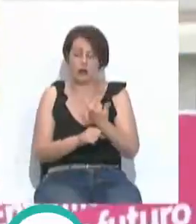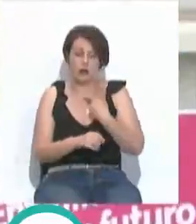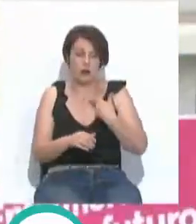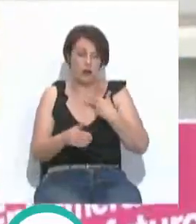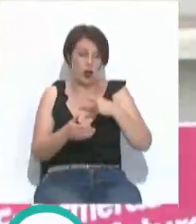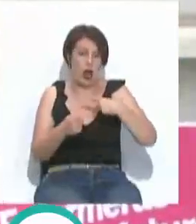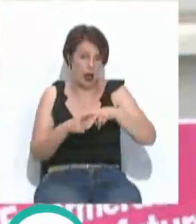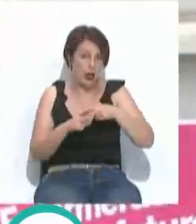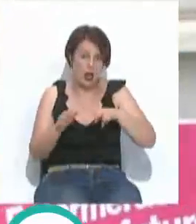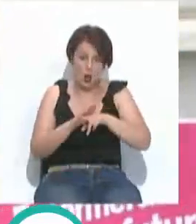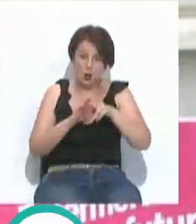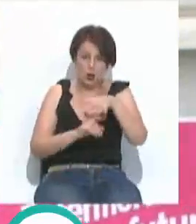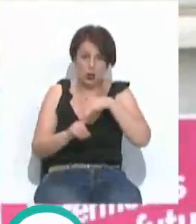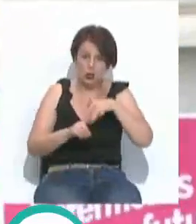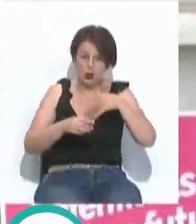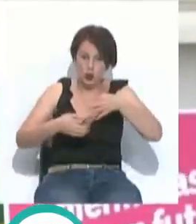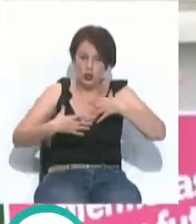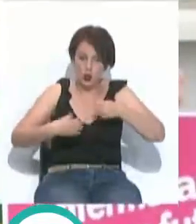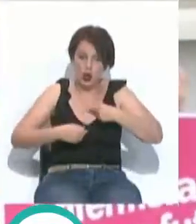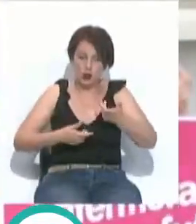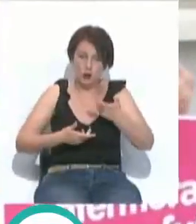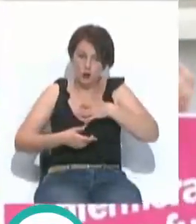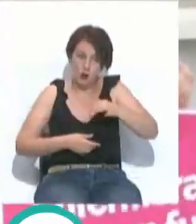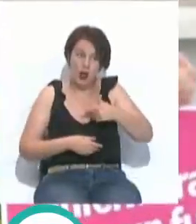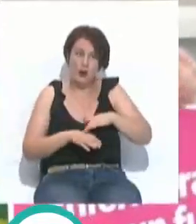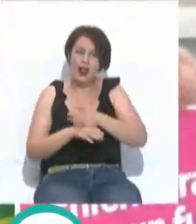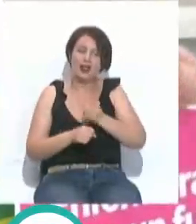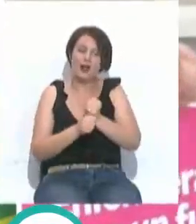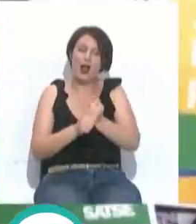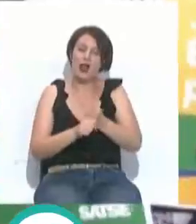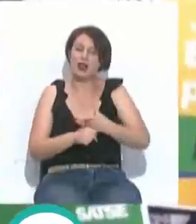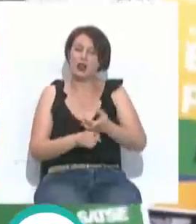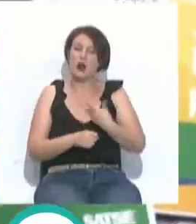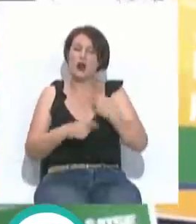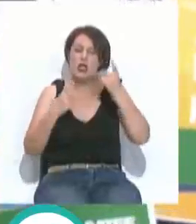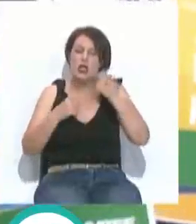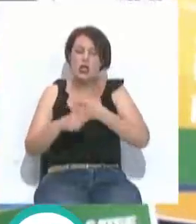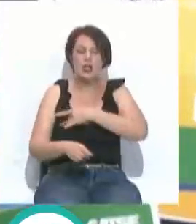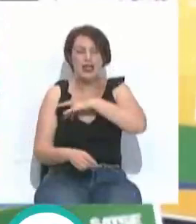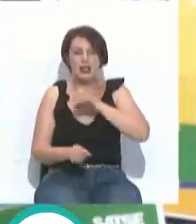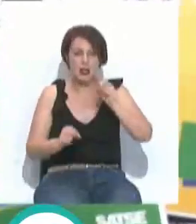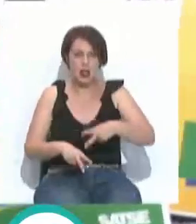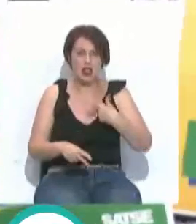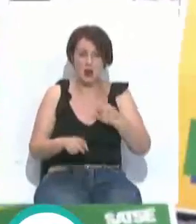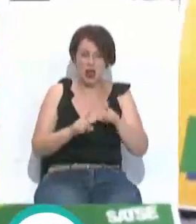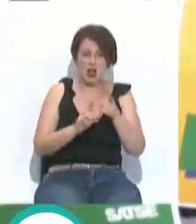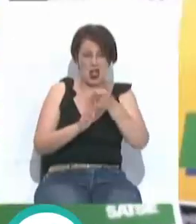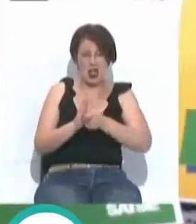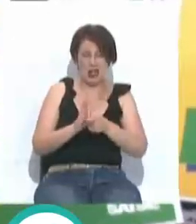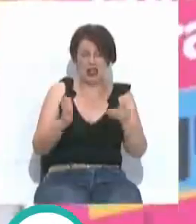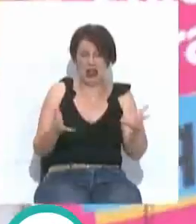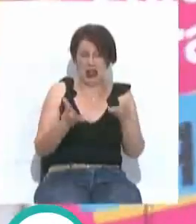en entornos seguros y saludables que les permitan realizar su labor sin sobrecarga y al margen de pésimas y precarias condiciones,